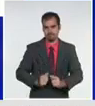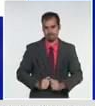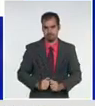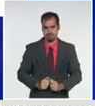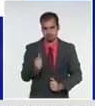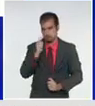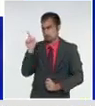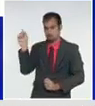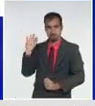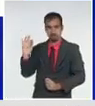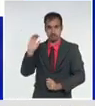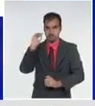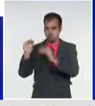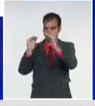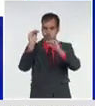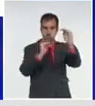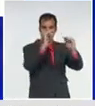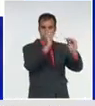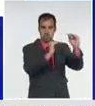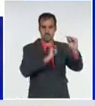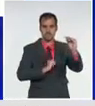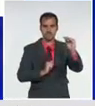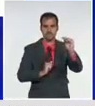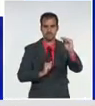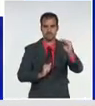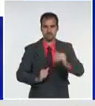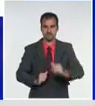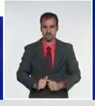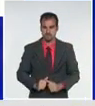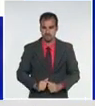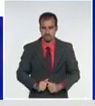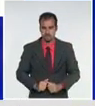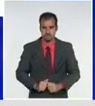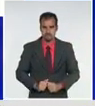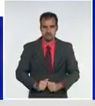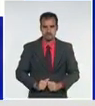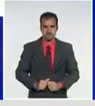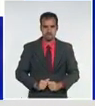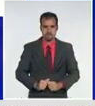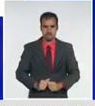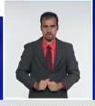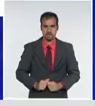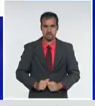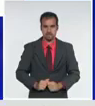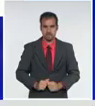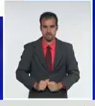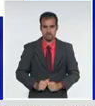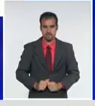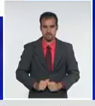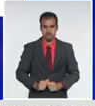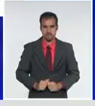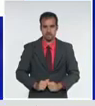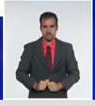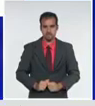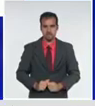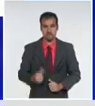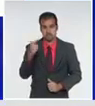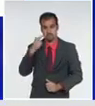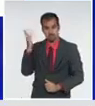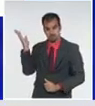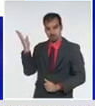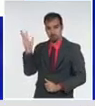arribaron recientemente y se hizo el diagnóstico. Y en el gráfico también podemos ver el número,